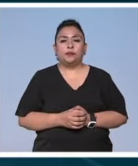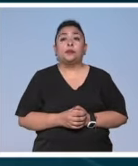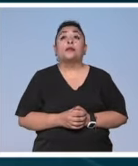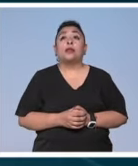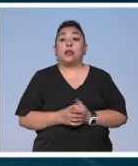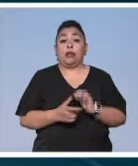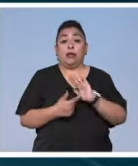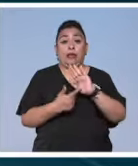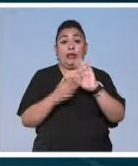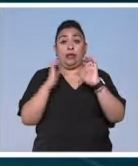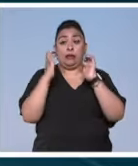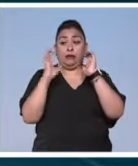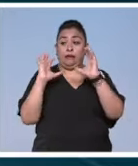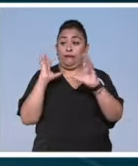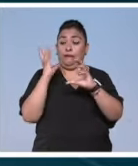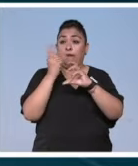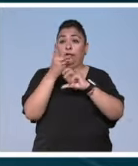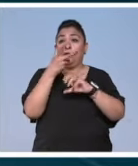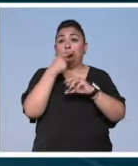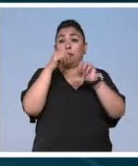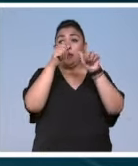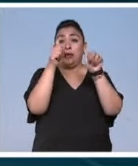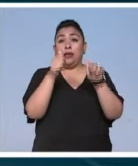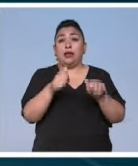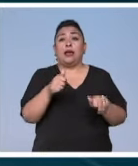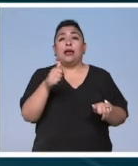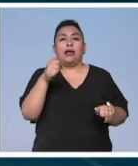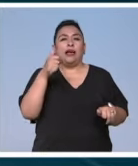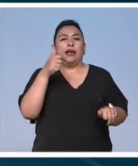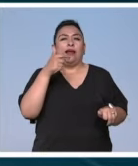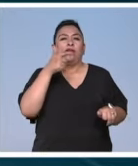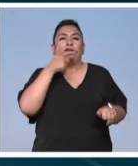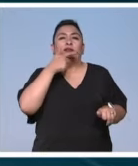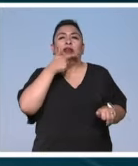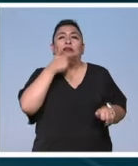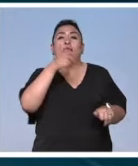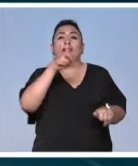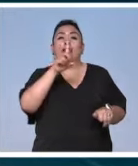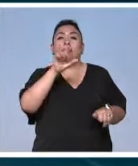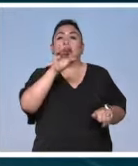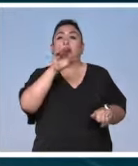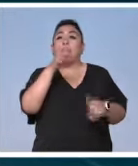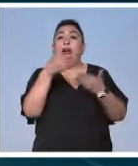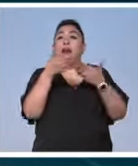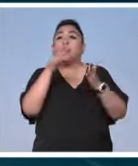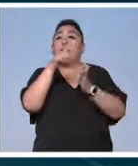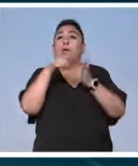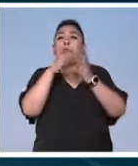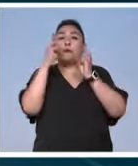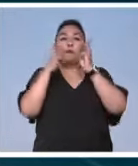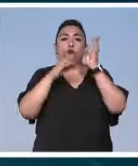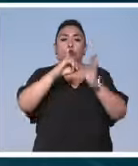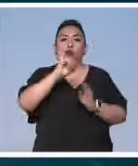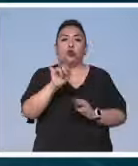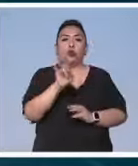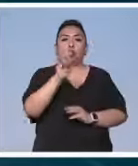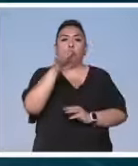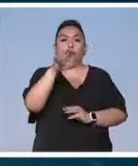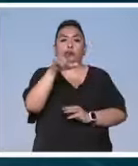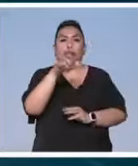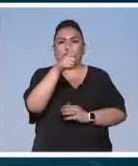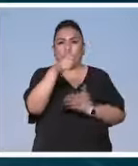Una muestra retrospectiva del artista británico Damien Hirst abre sus puertas en el Museo Jumex de la Ciudad de México.